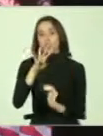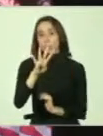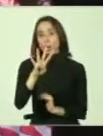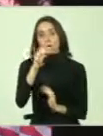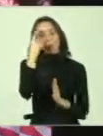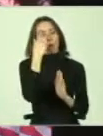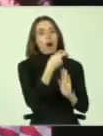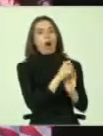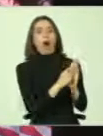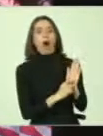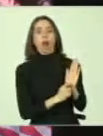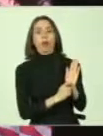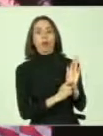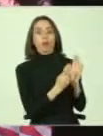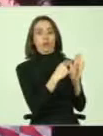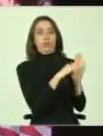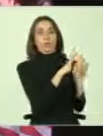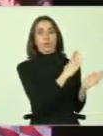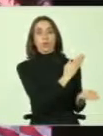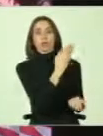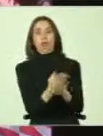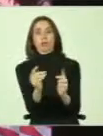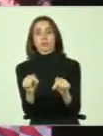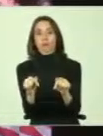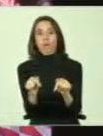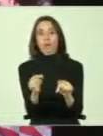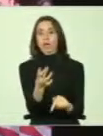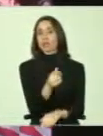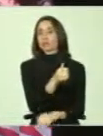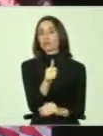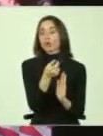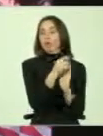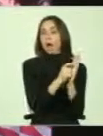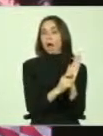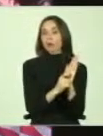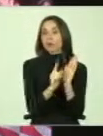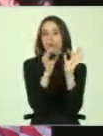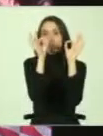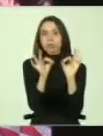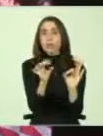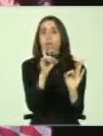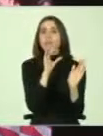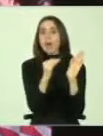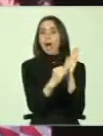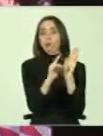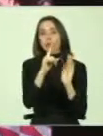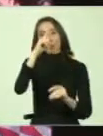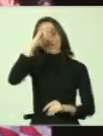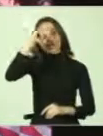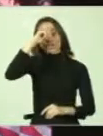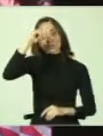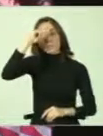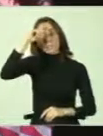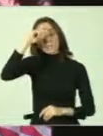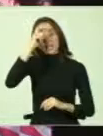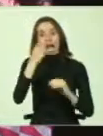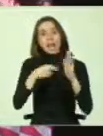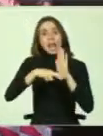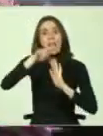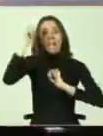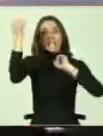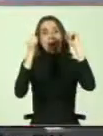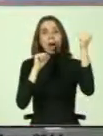proyecciones que se han hecho desde esa fecha hasta hoy día, que son solamente proyecciones, no hay datos duros, porque los hospitales, por ejemplo, de todo el ámbito de rehabilitación,